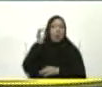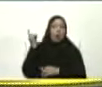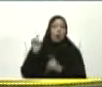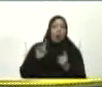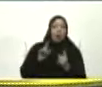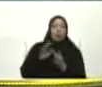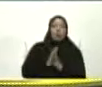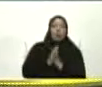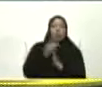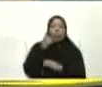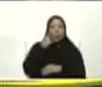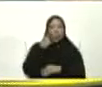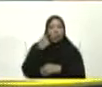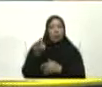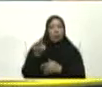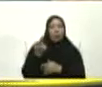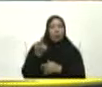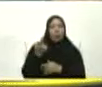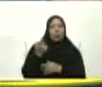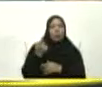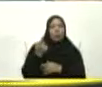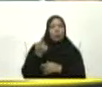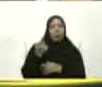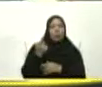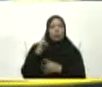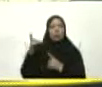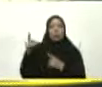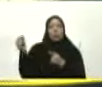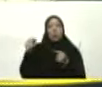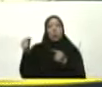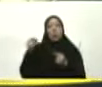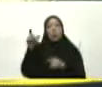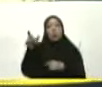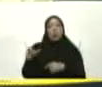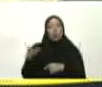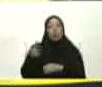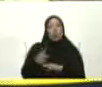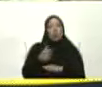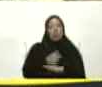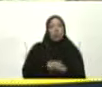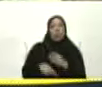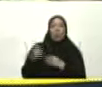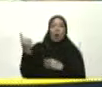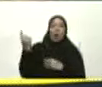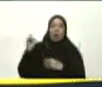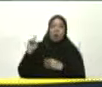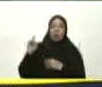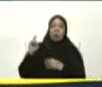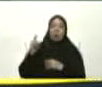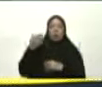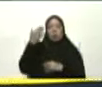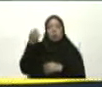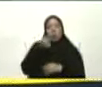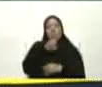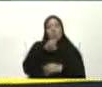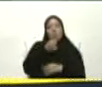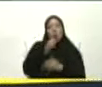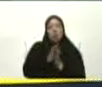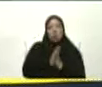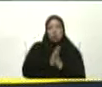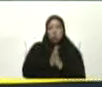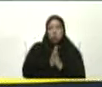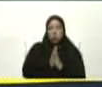vi Yo la vi Pero la vi cuando Estaba hablando La Rectora La vi por allá atrás Dale un micrófono Jacqueline